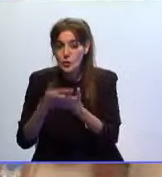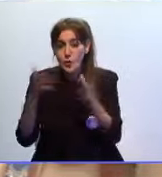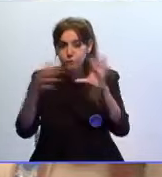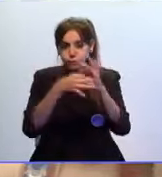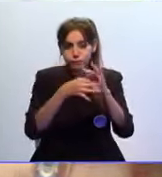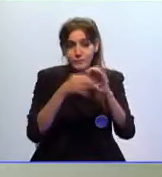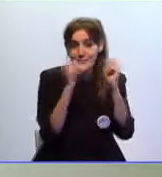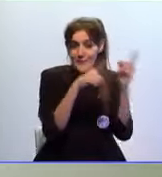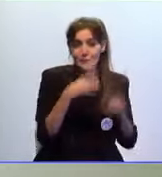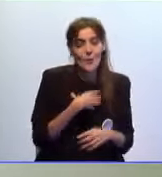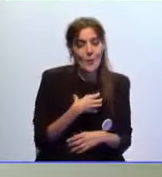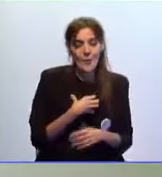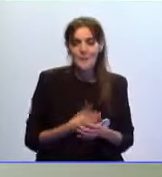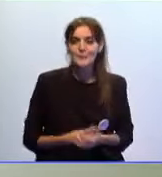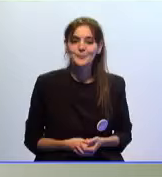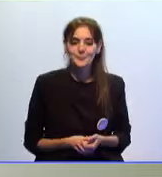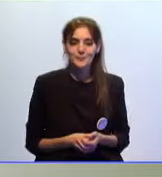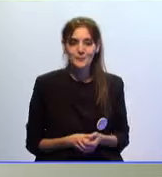destino